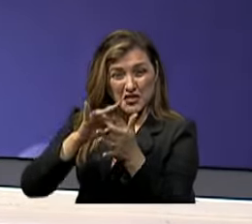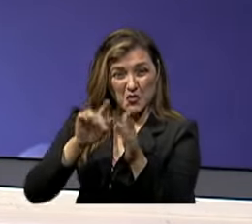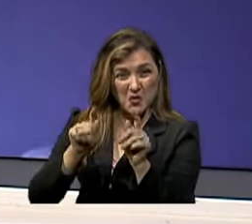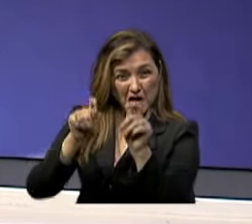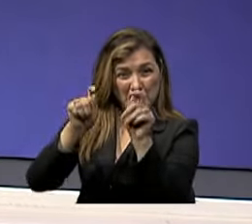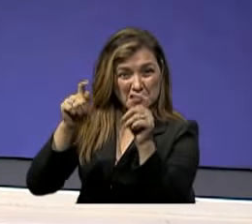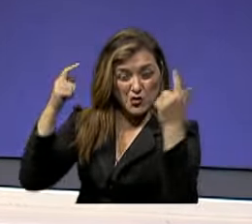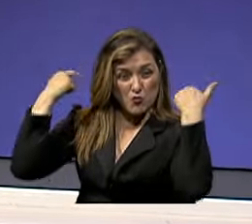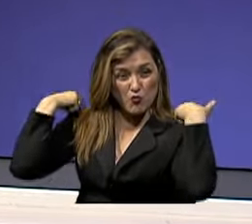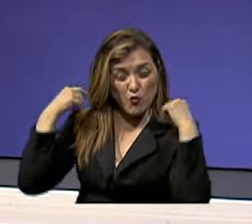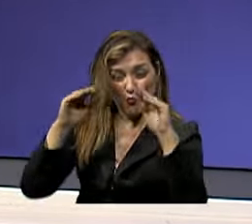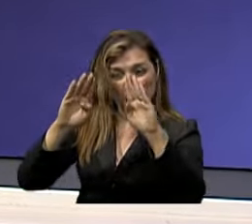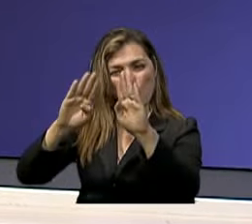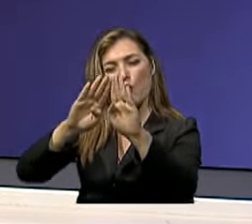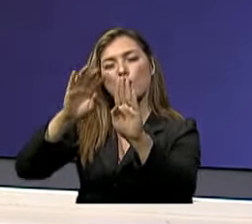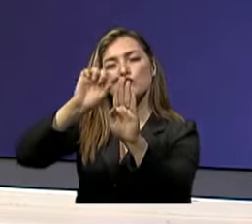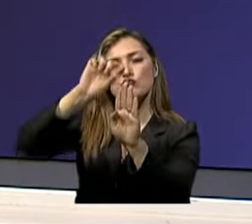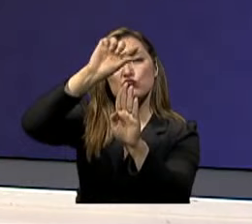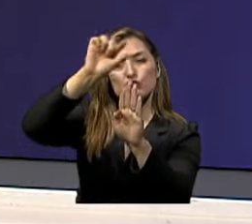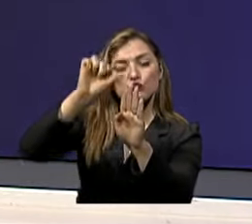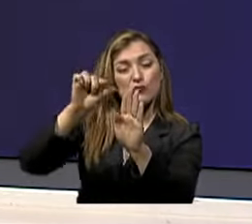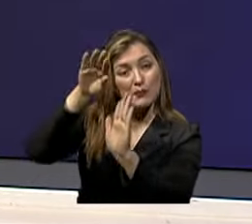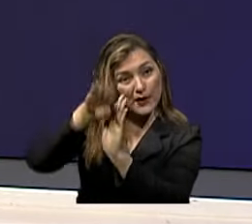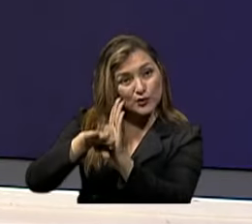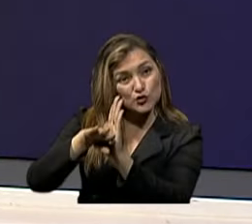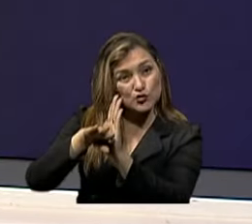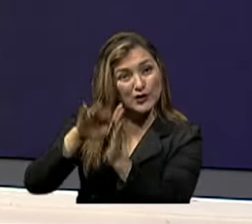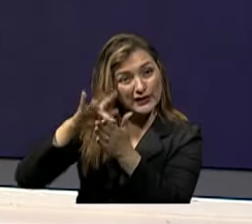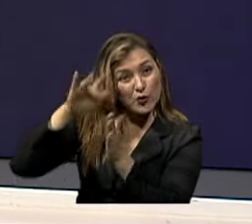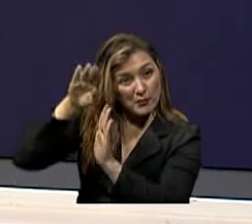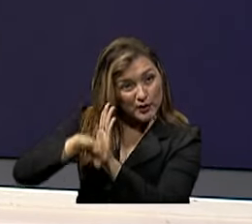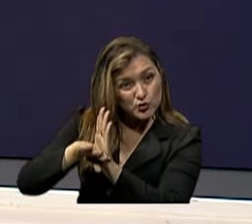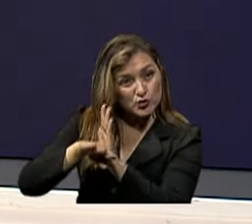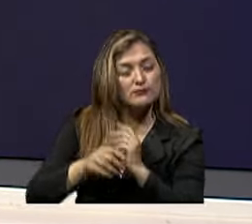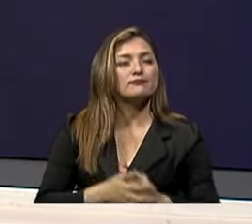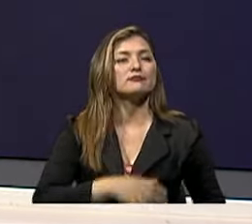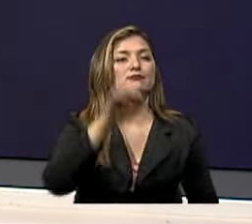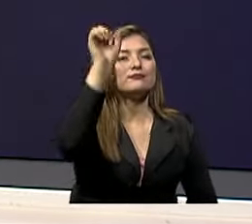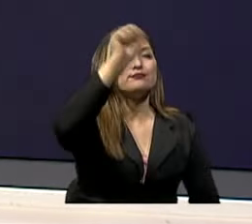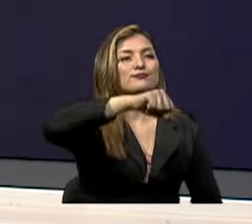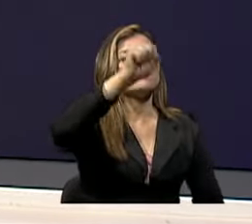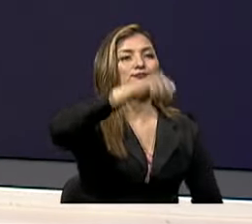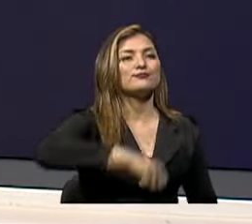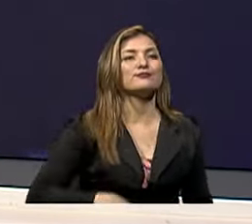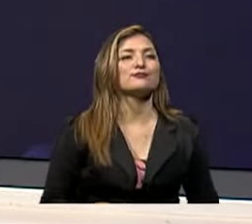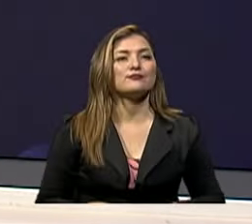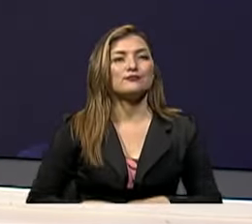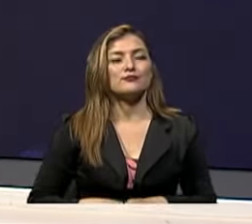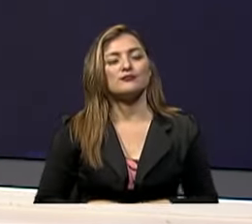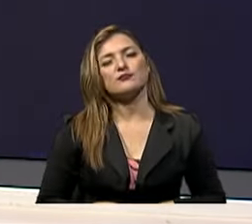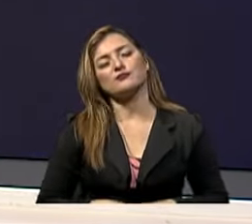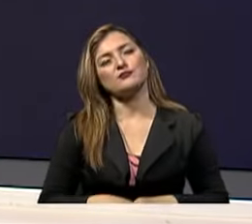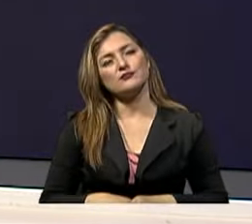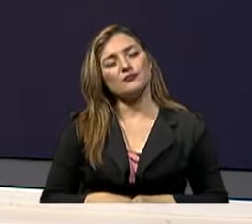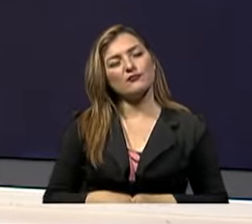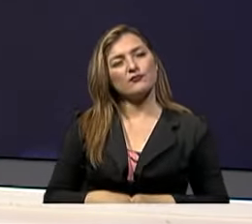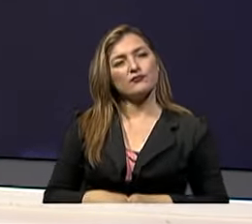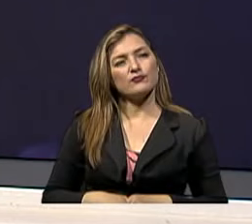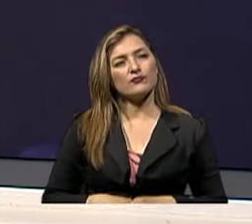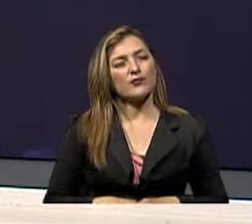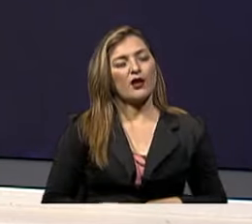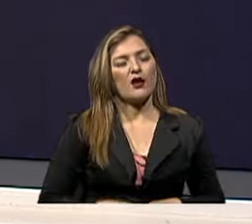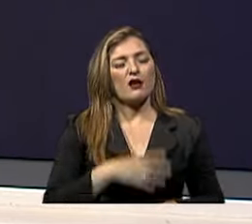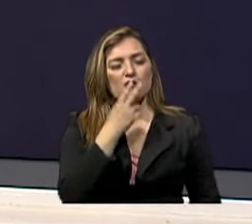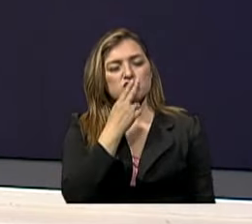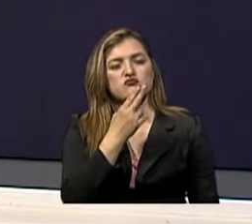Este tipo de aparatos Este vaping Que le dicen Reduce el riesgo De desarrollar un cáncer A los fumadores De tabaco